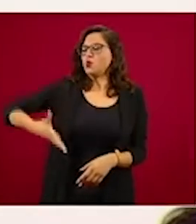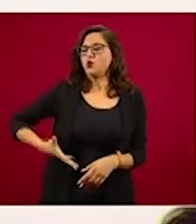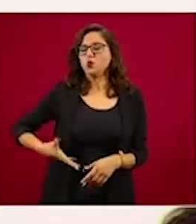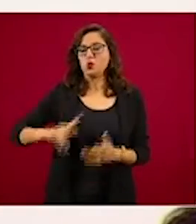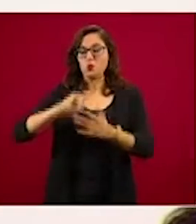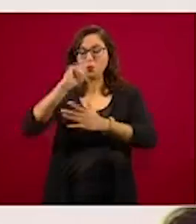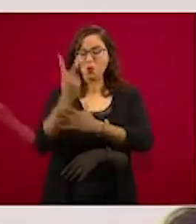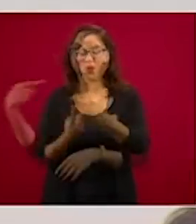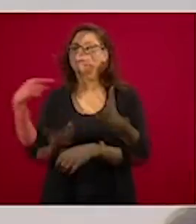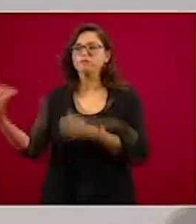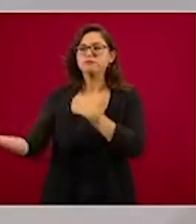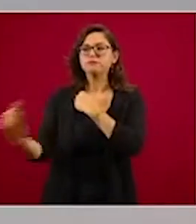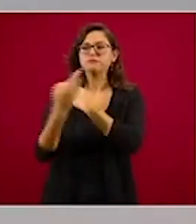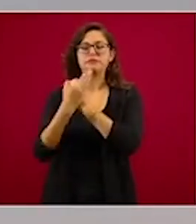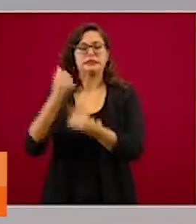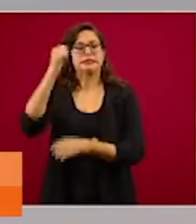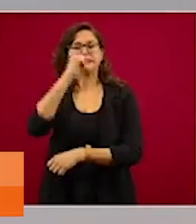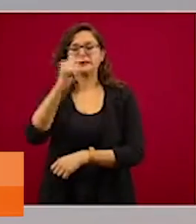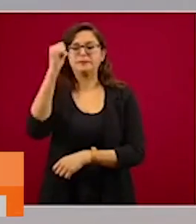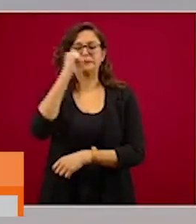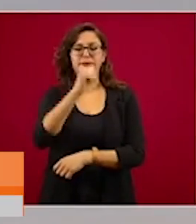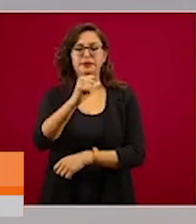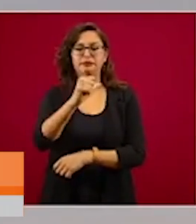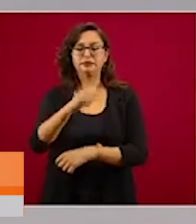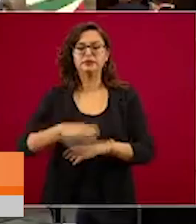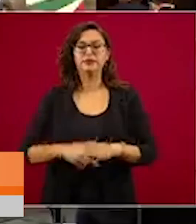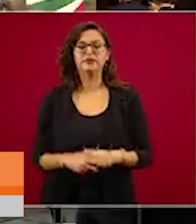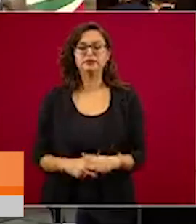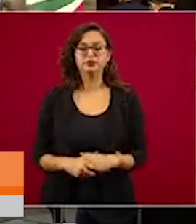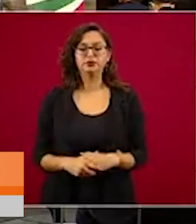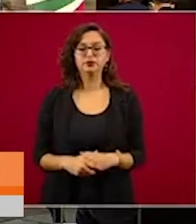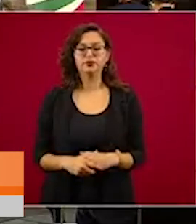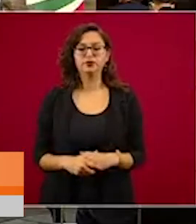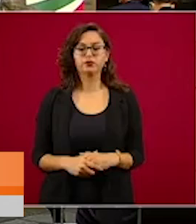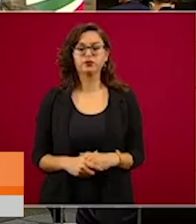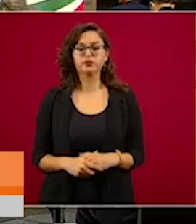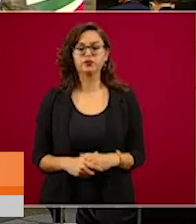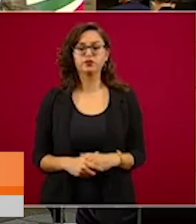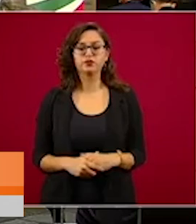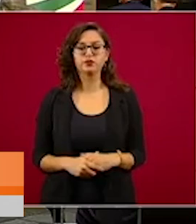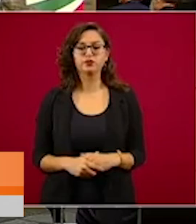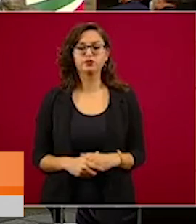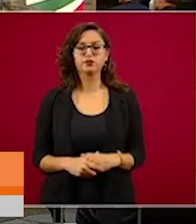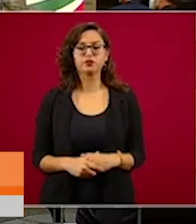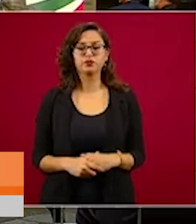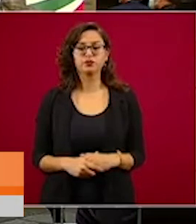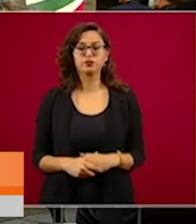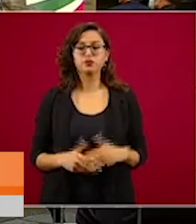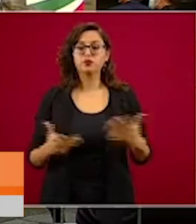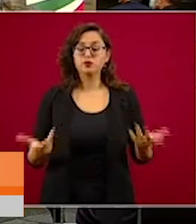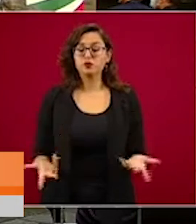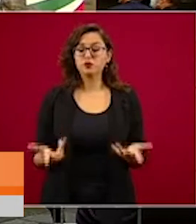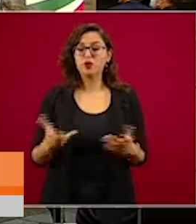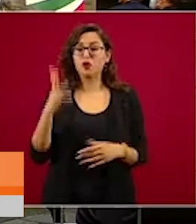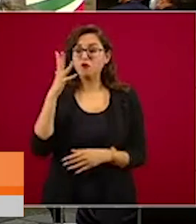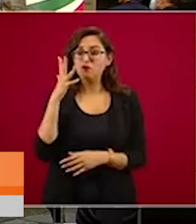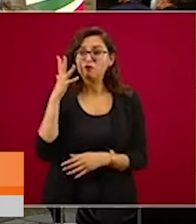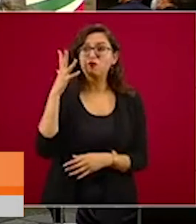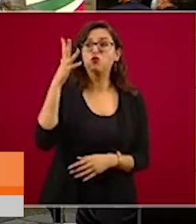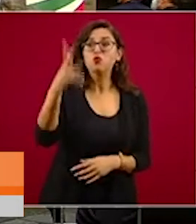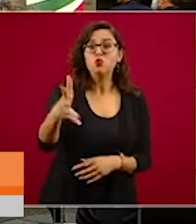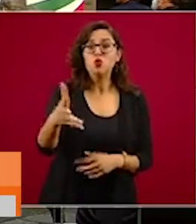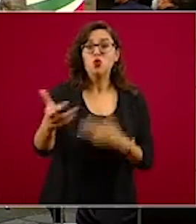de familias. Estoy convencido que la mejor manera de evitar retrocesos en el futuro